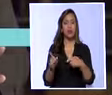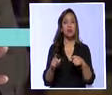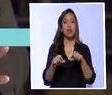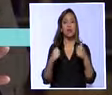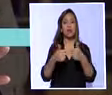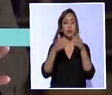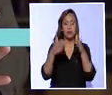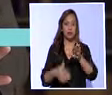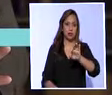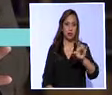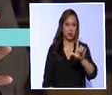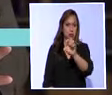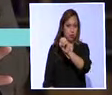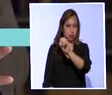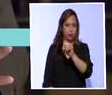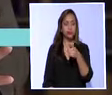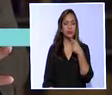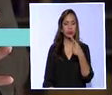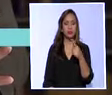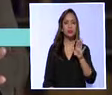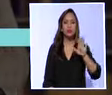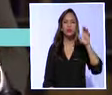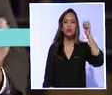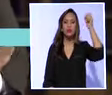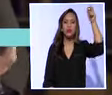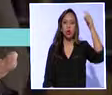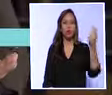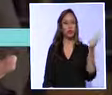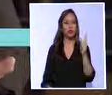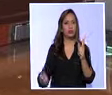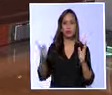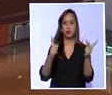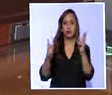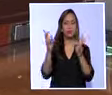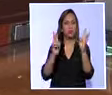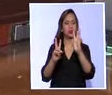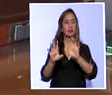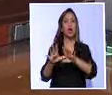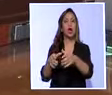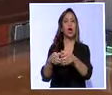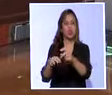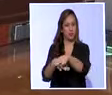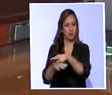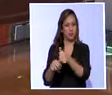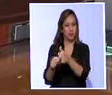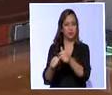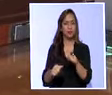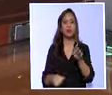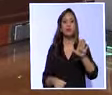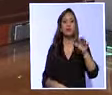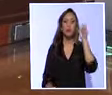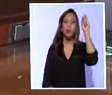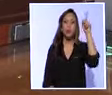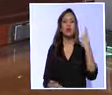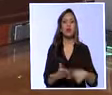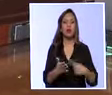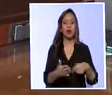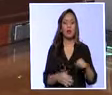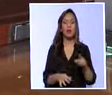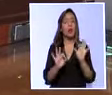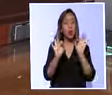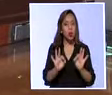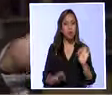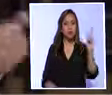Pastaza, Raúl Tello, dio su propia lectura de las comparecencias ante la mesa de fiscalización, en particular del vicepresidente de la